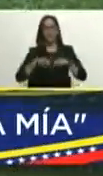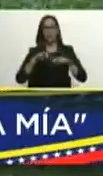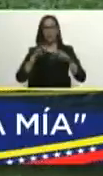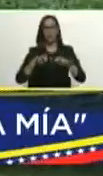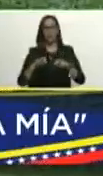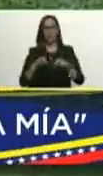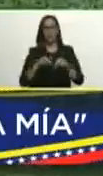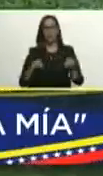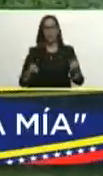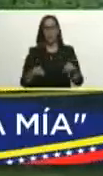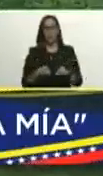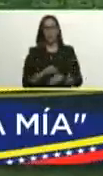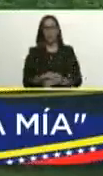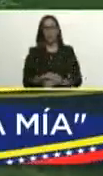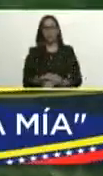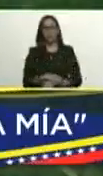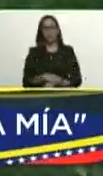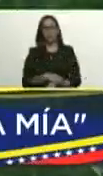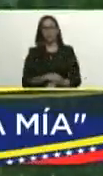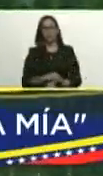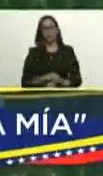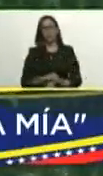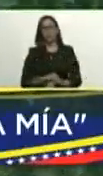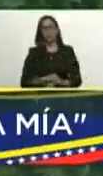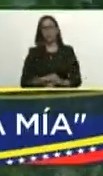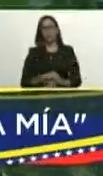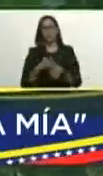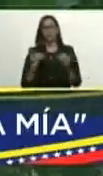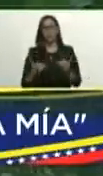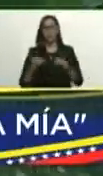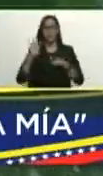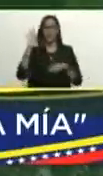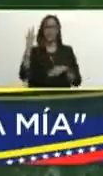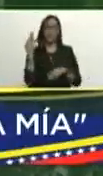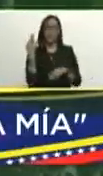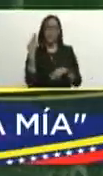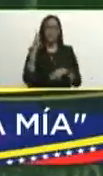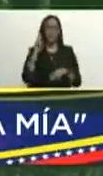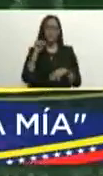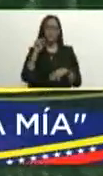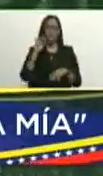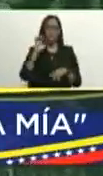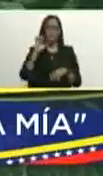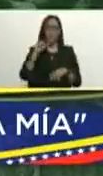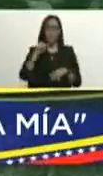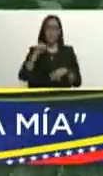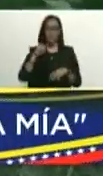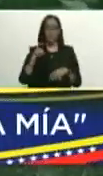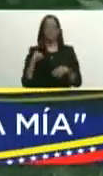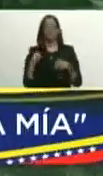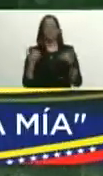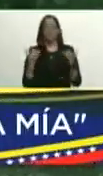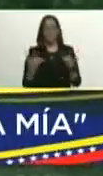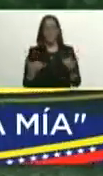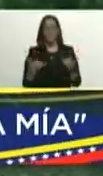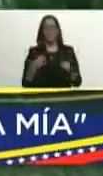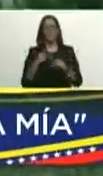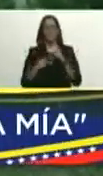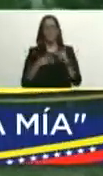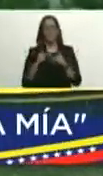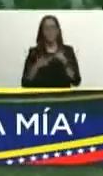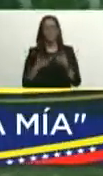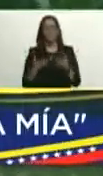soteldo por supuesto ya que a través de la fundación utiset nos vienen formando para producir